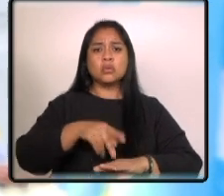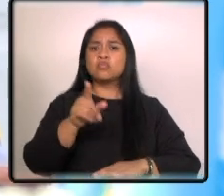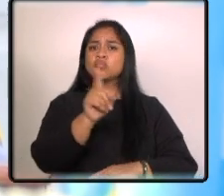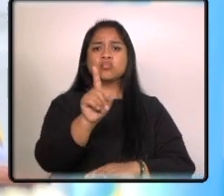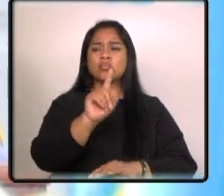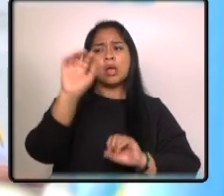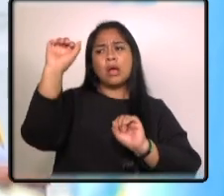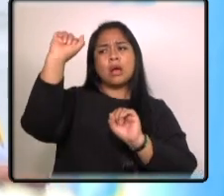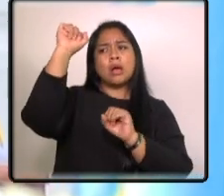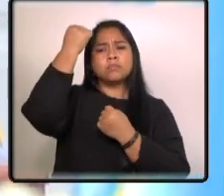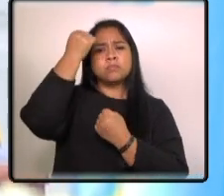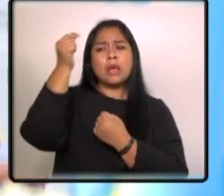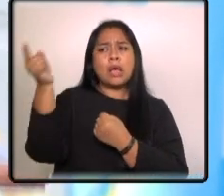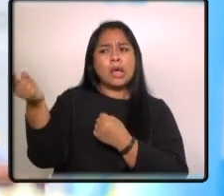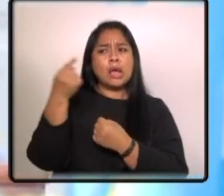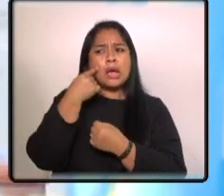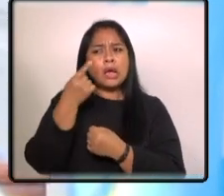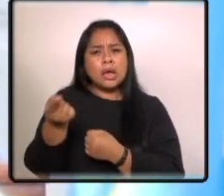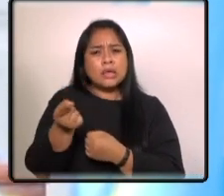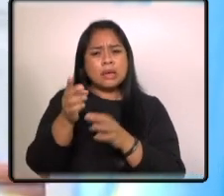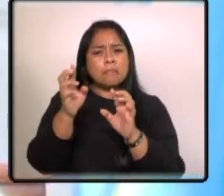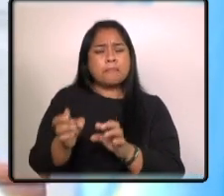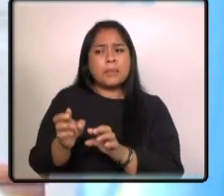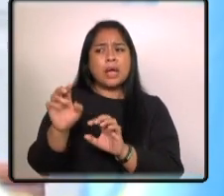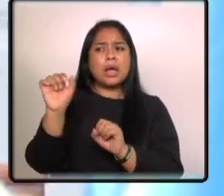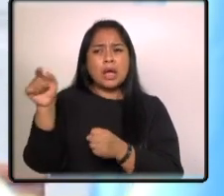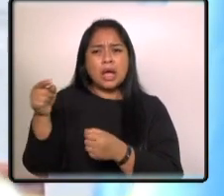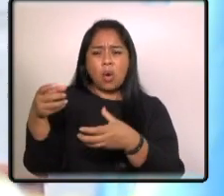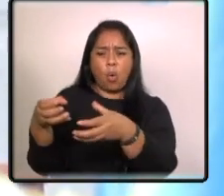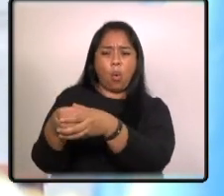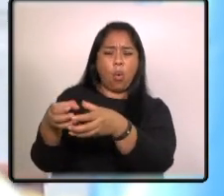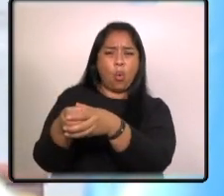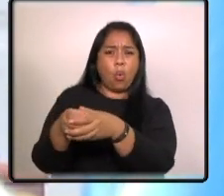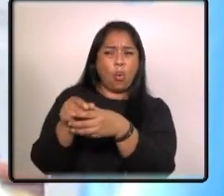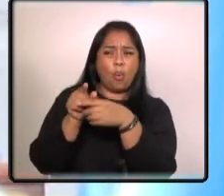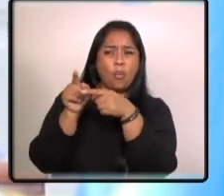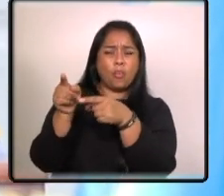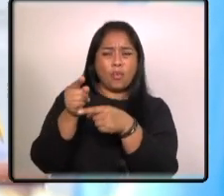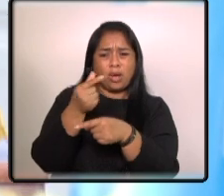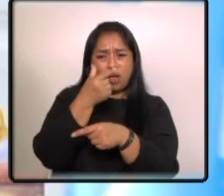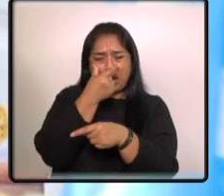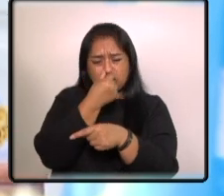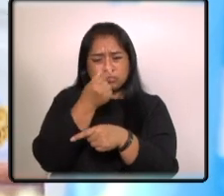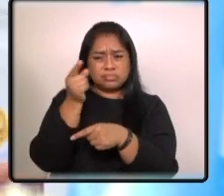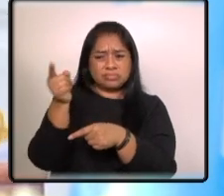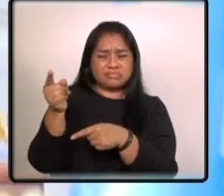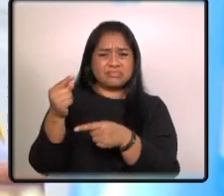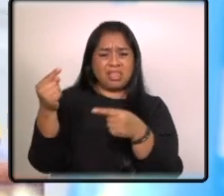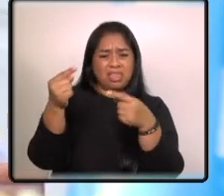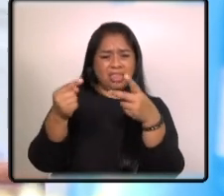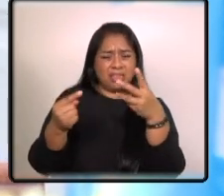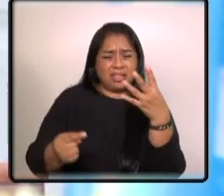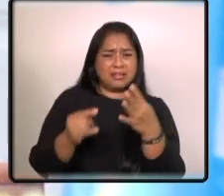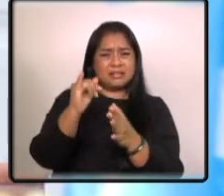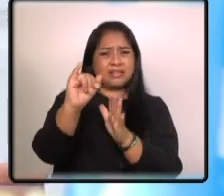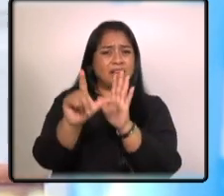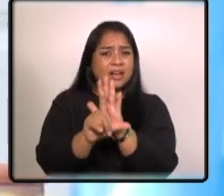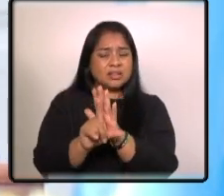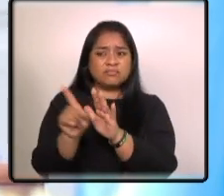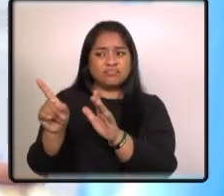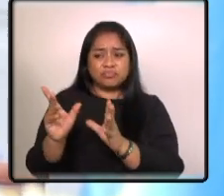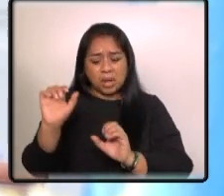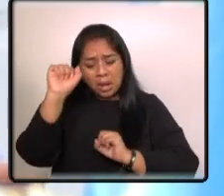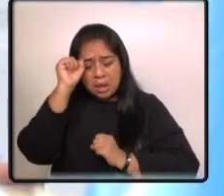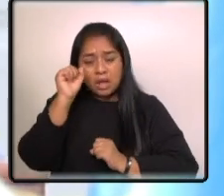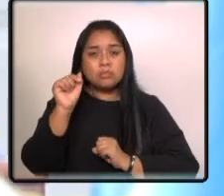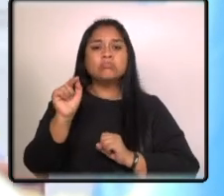obedezco órdenes de dichas personas o grupos que actúan en esa manera ya que